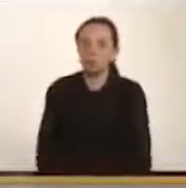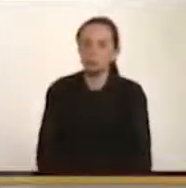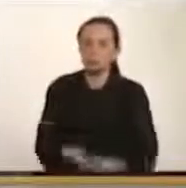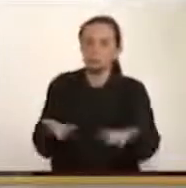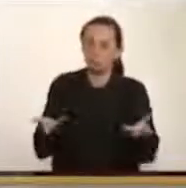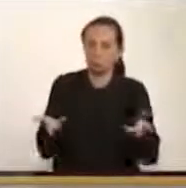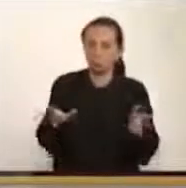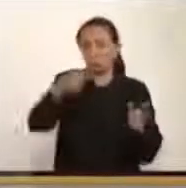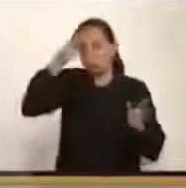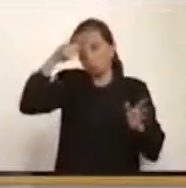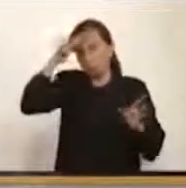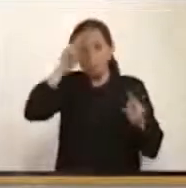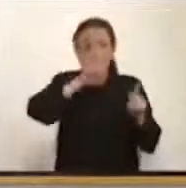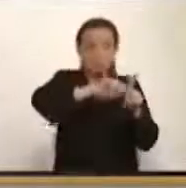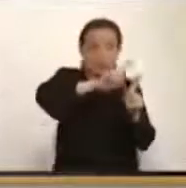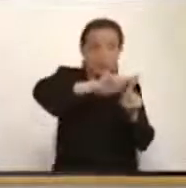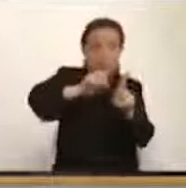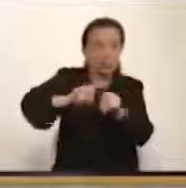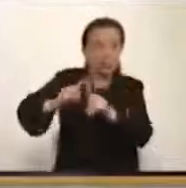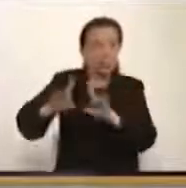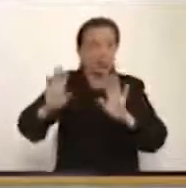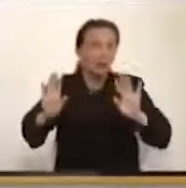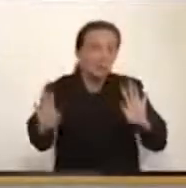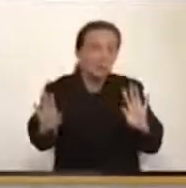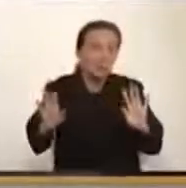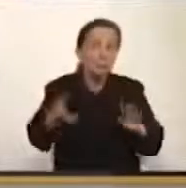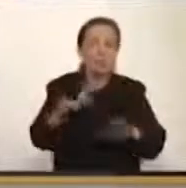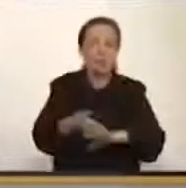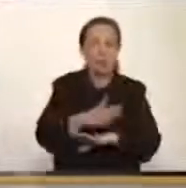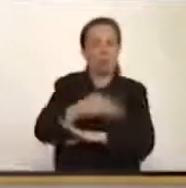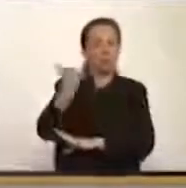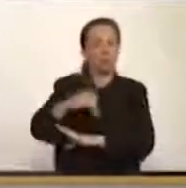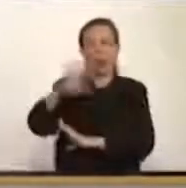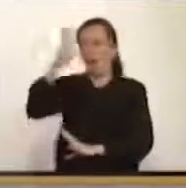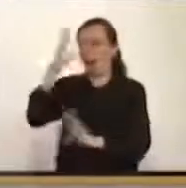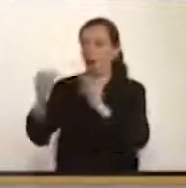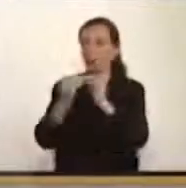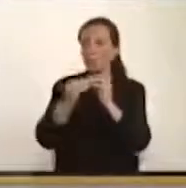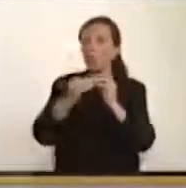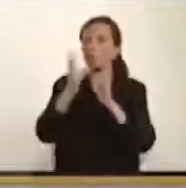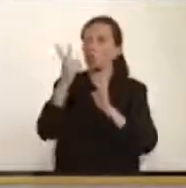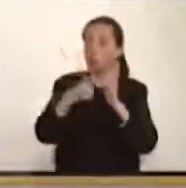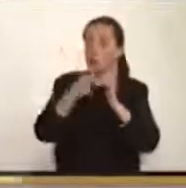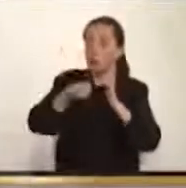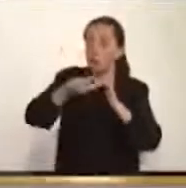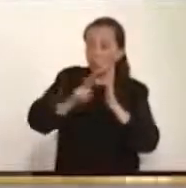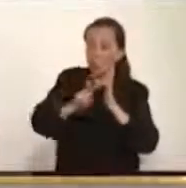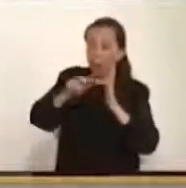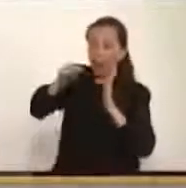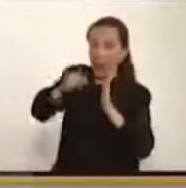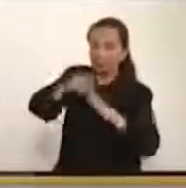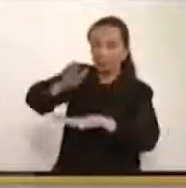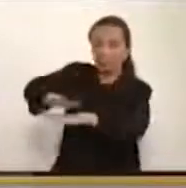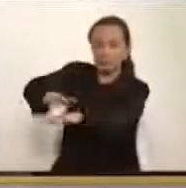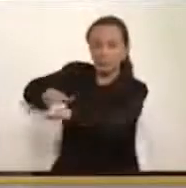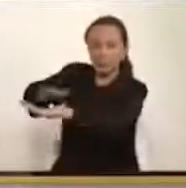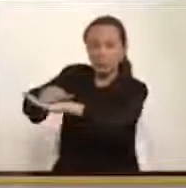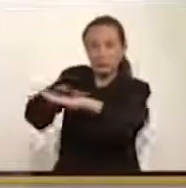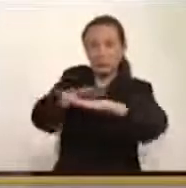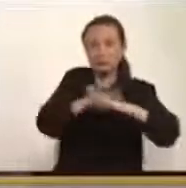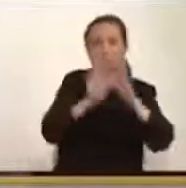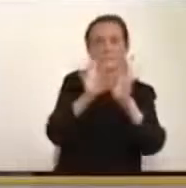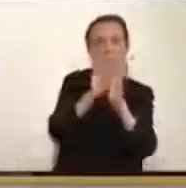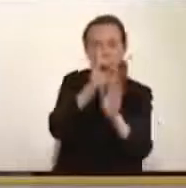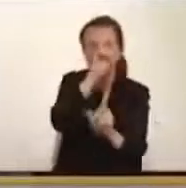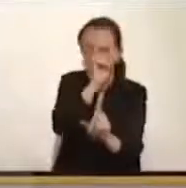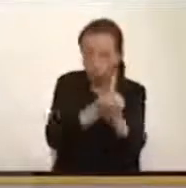interpretaciones, pero lo factual es que desde 2012, cuando se anunció, honorables senadores,